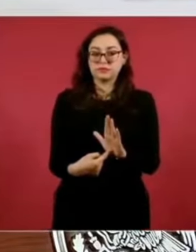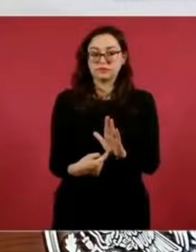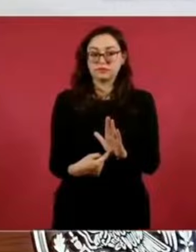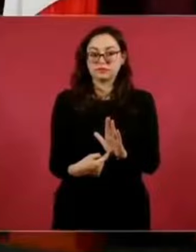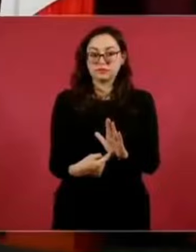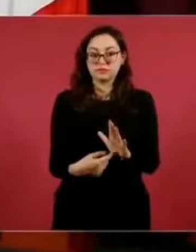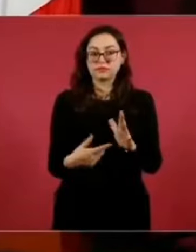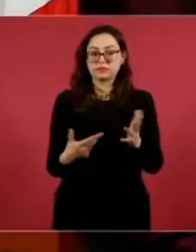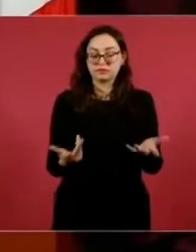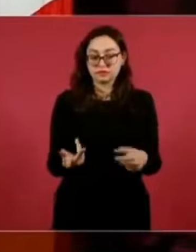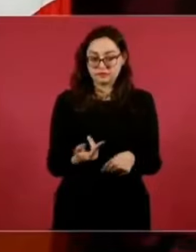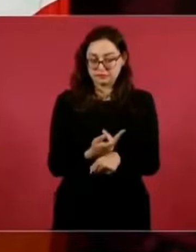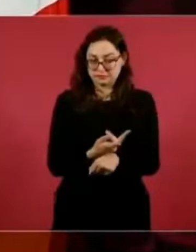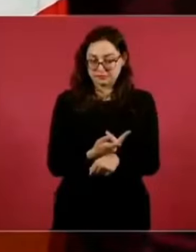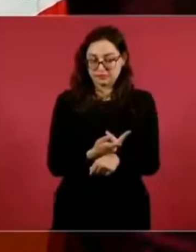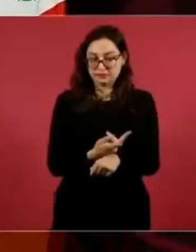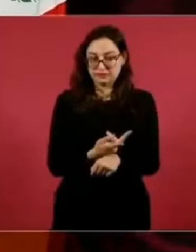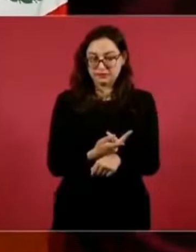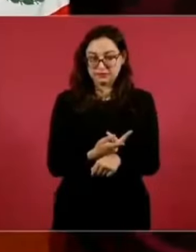colonias